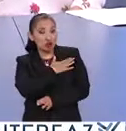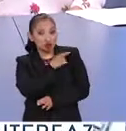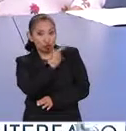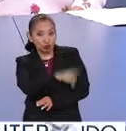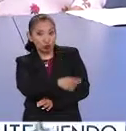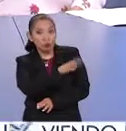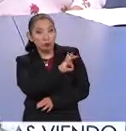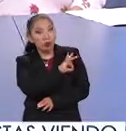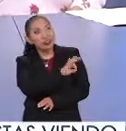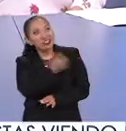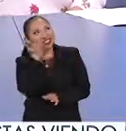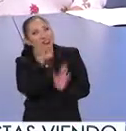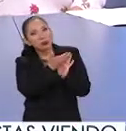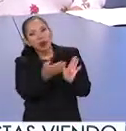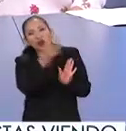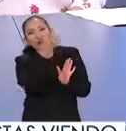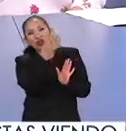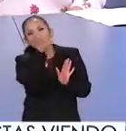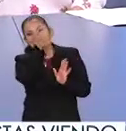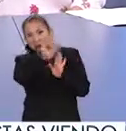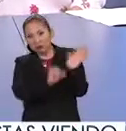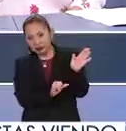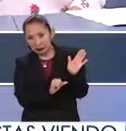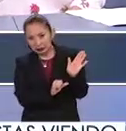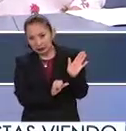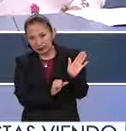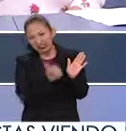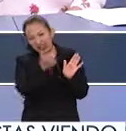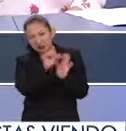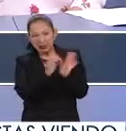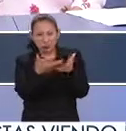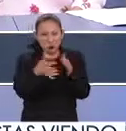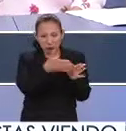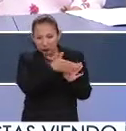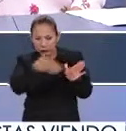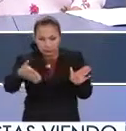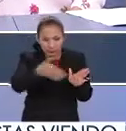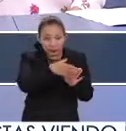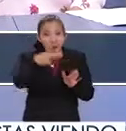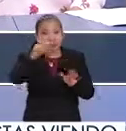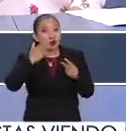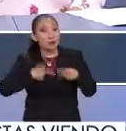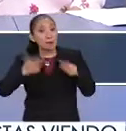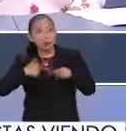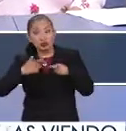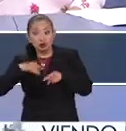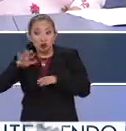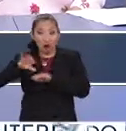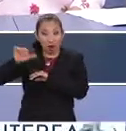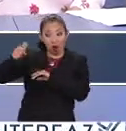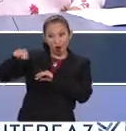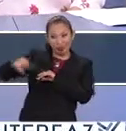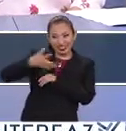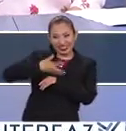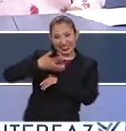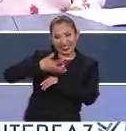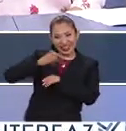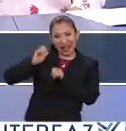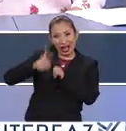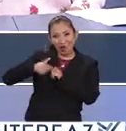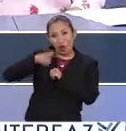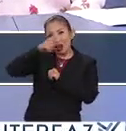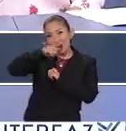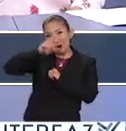su proceso puede durar entre 4 a 6 meses, 6 meses es el promedio. Pero una persona que tiene alguna lengua,